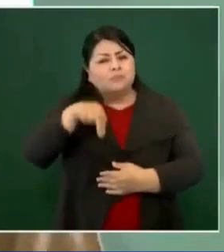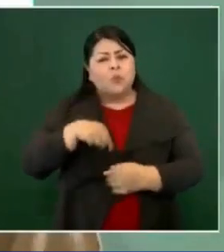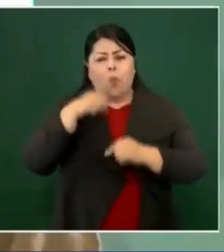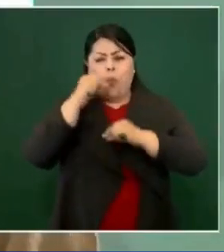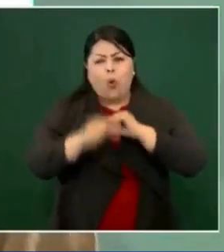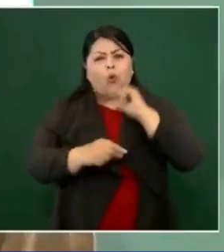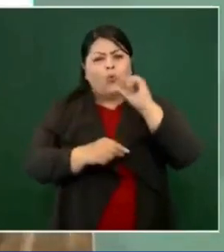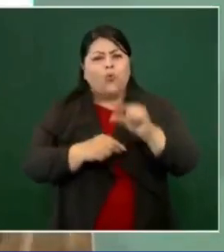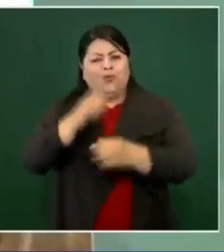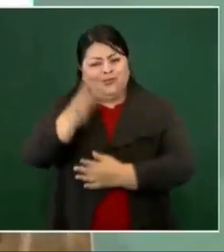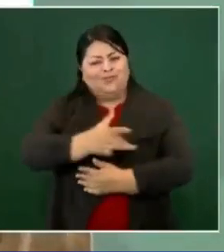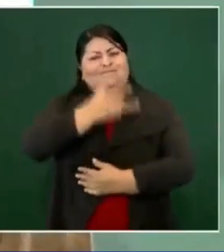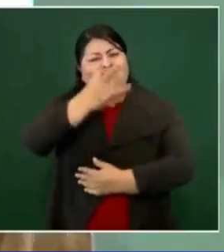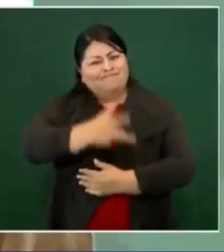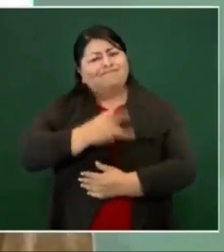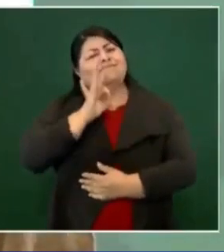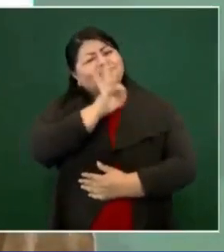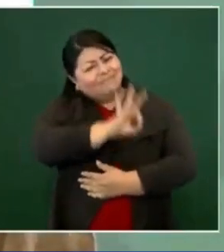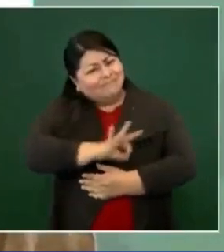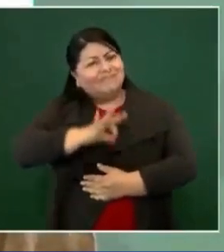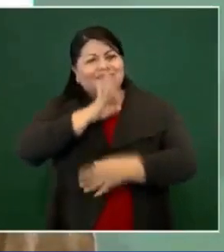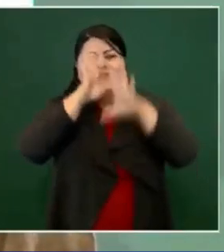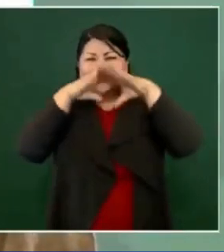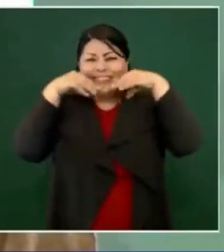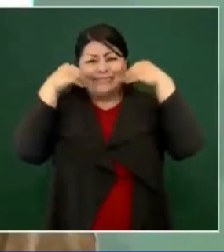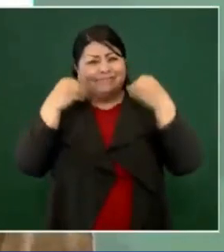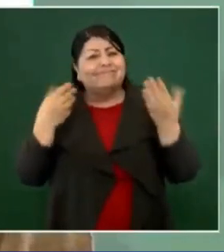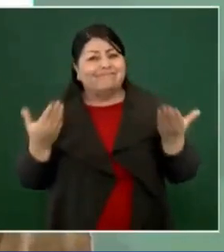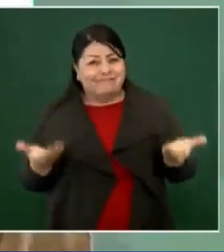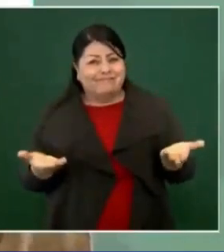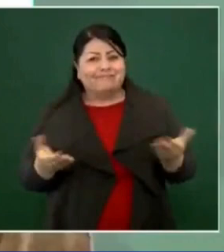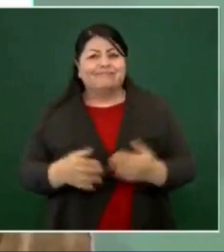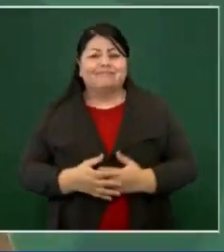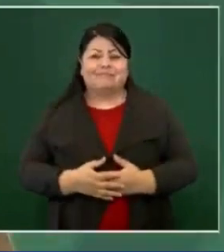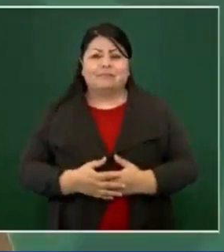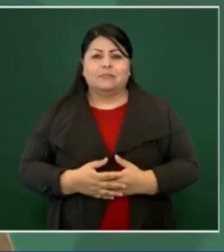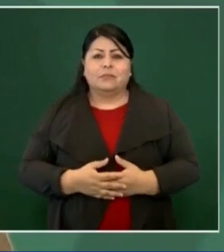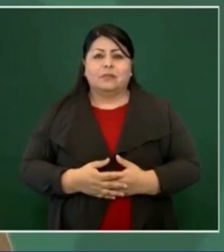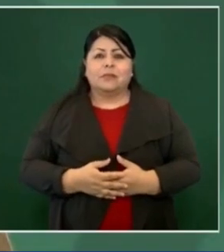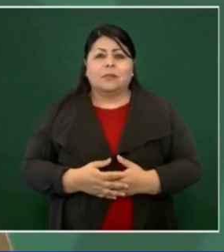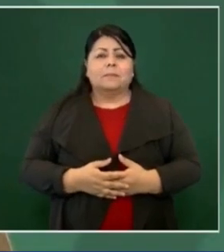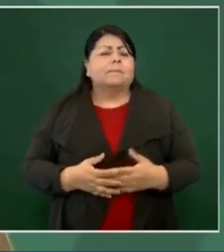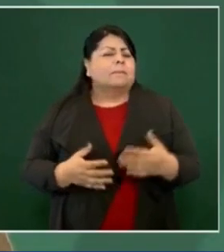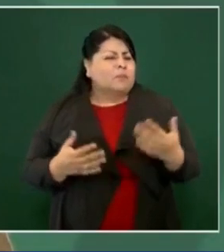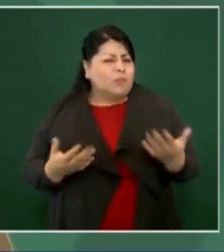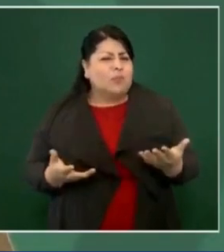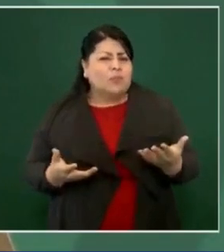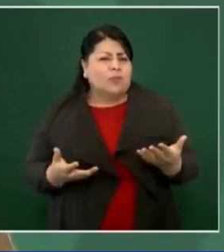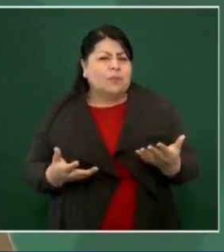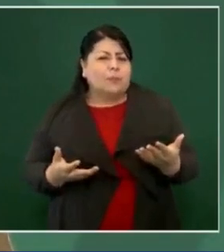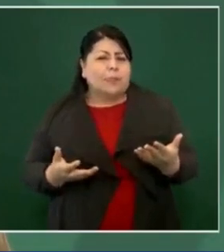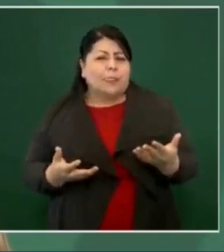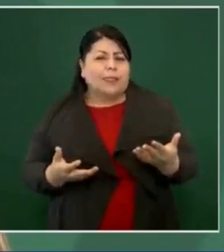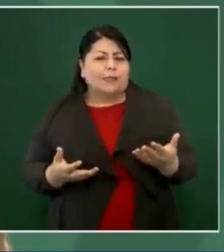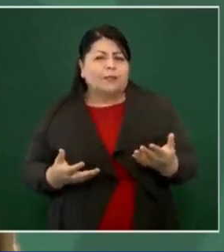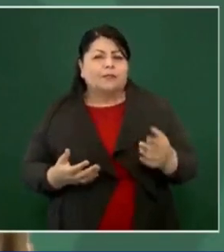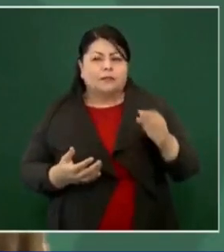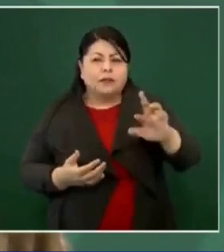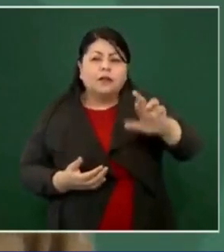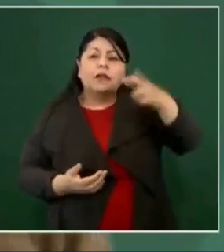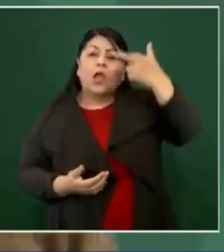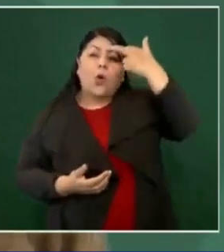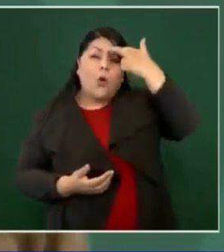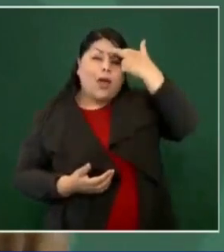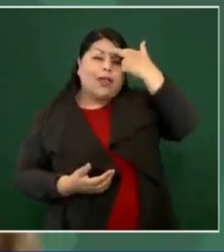más felices por llevar a la práctica ese principio